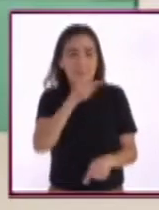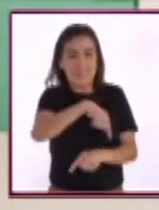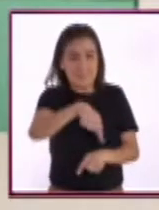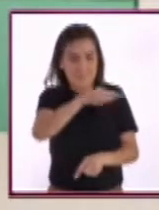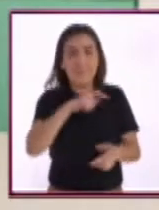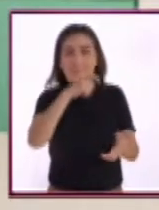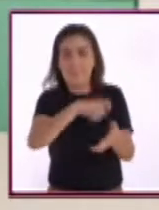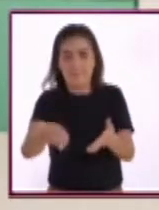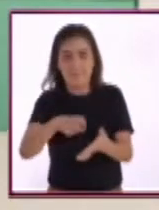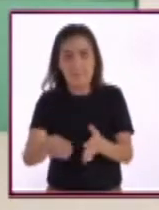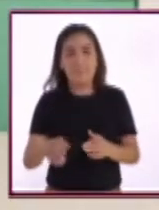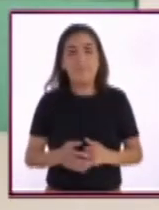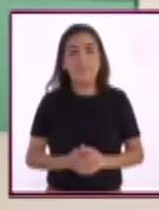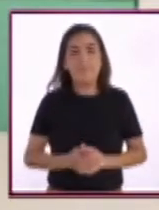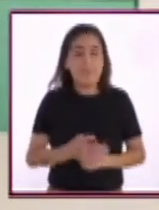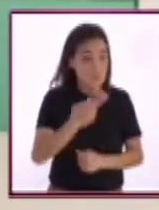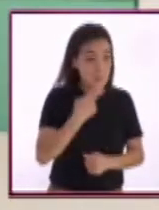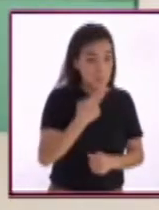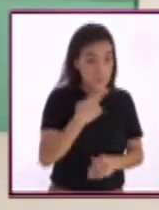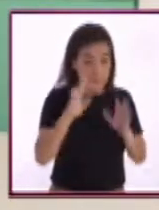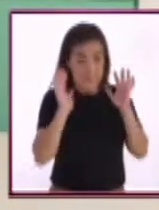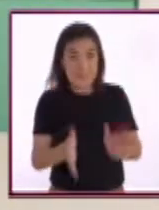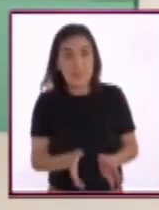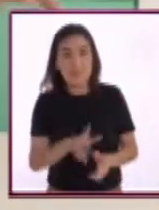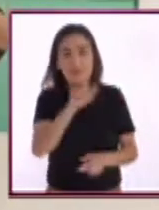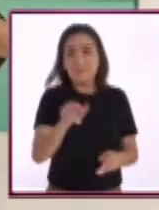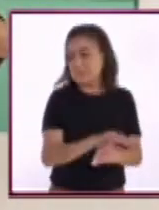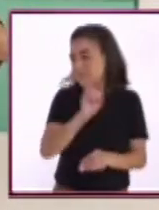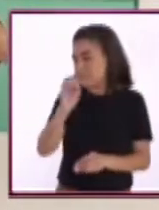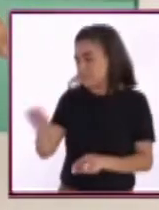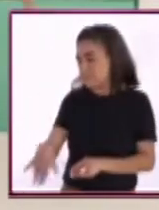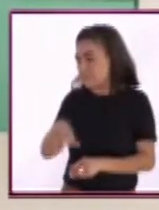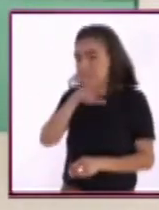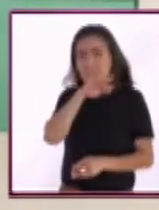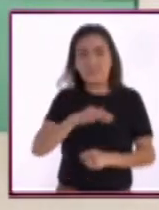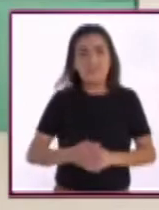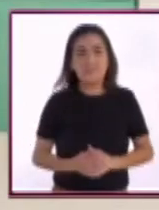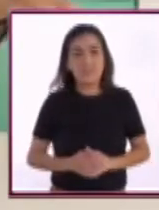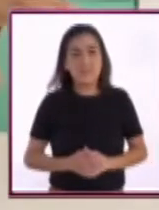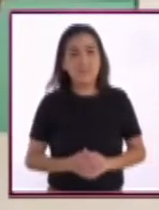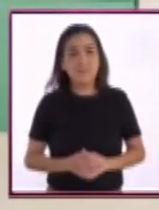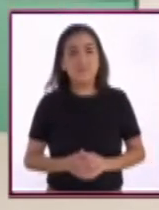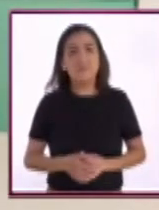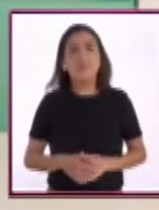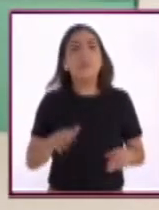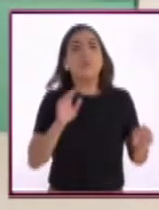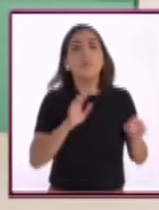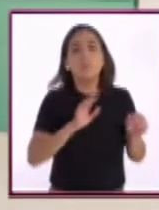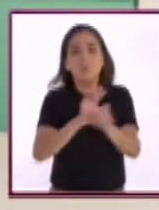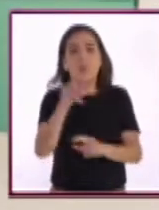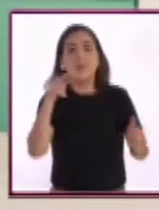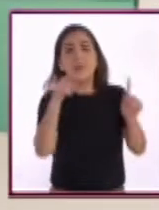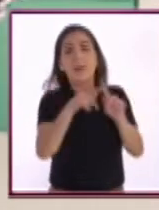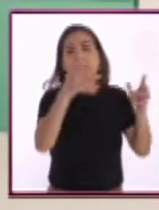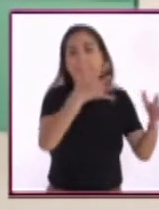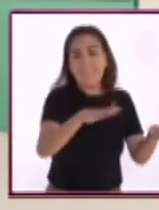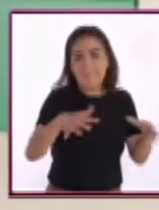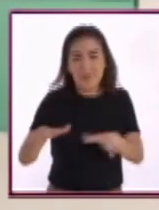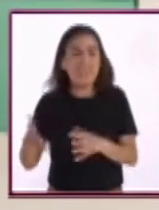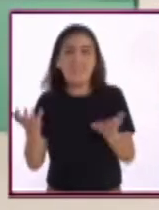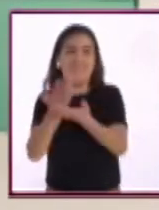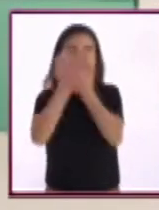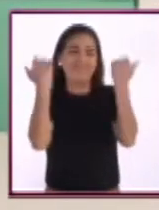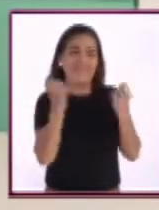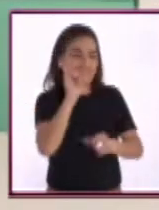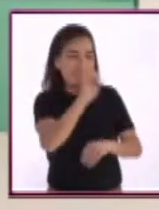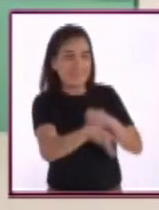de la mayoría de cosas que adquirimos, la utilizas y después se tiran, y eso se tira, se va a un vertedero, o